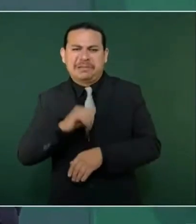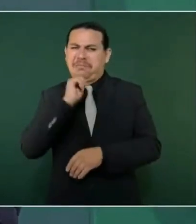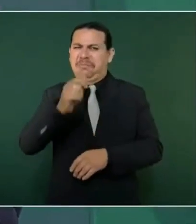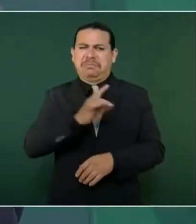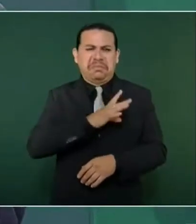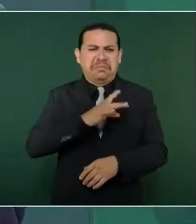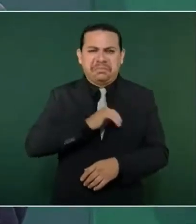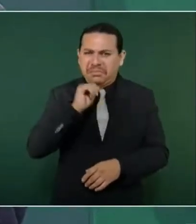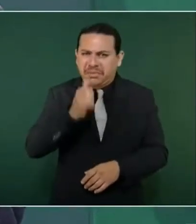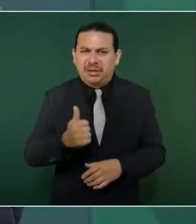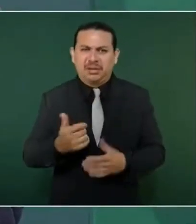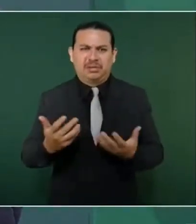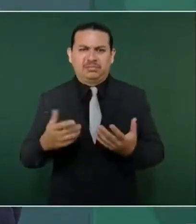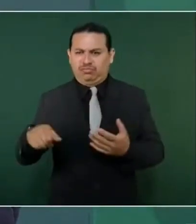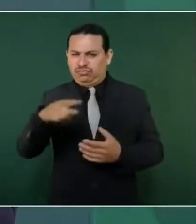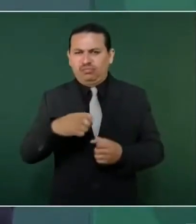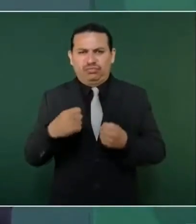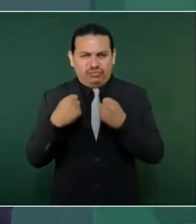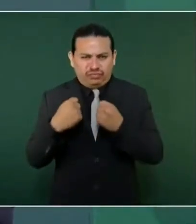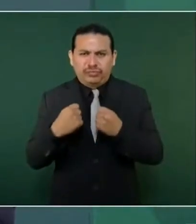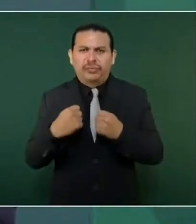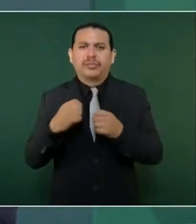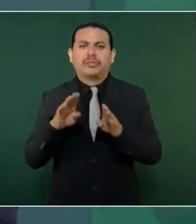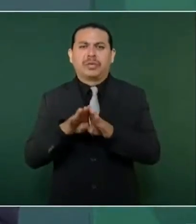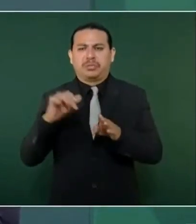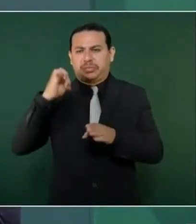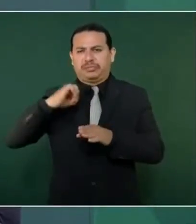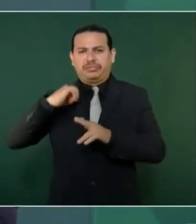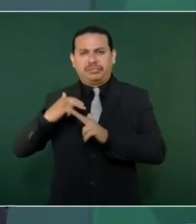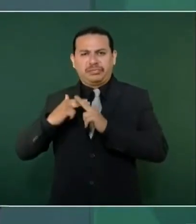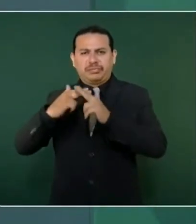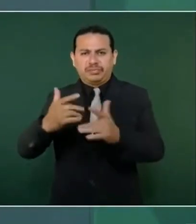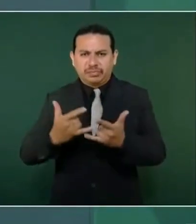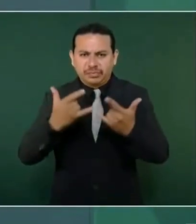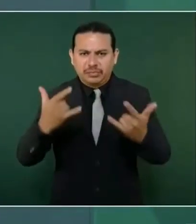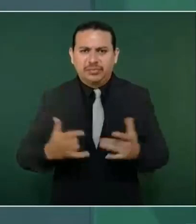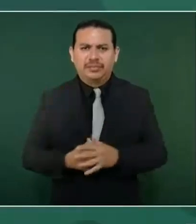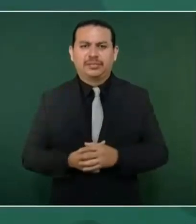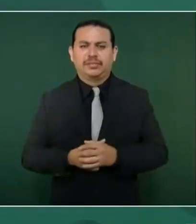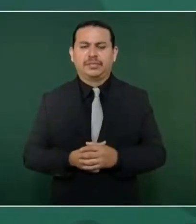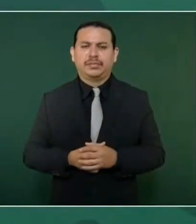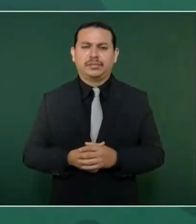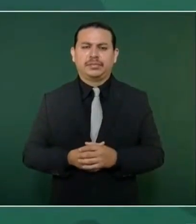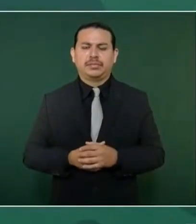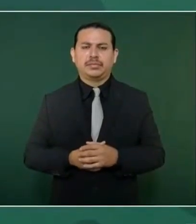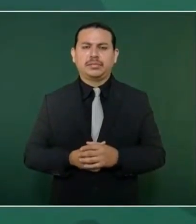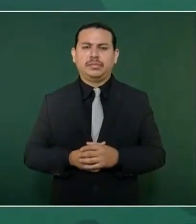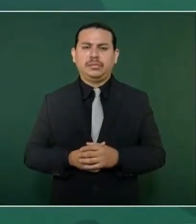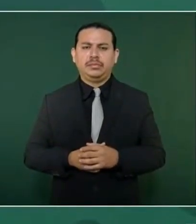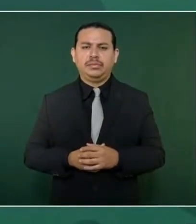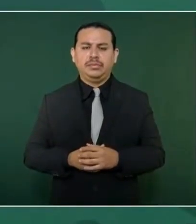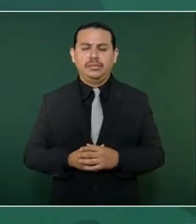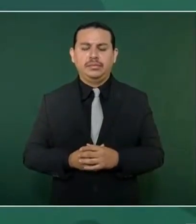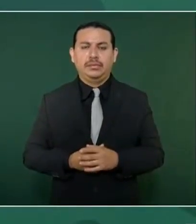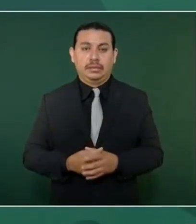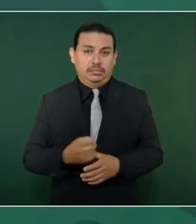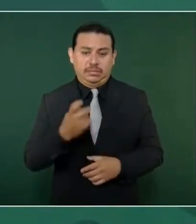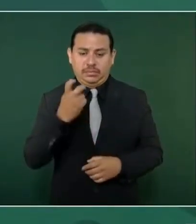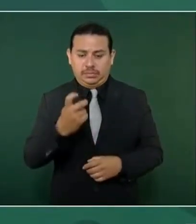y son muy injerencistas. Por eso no hay que tomarlos en serio.